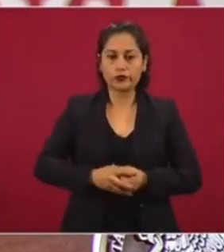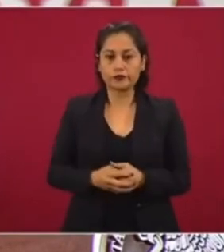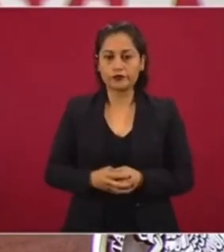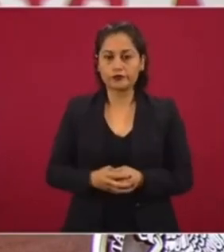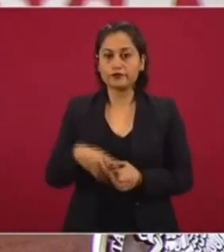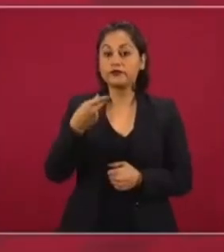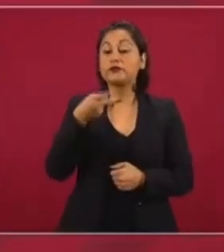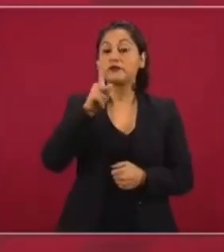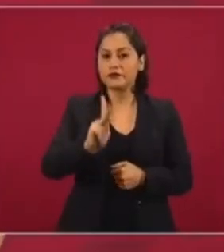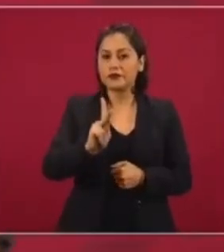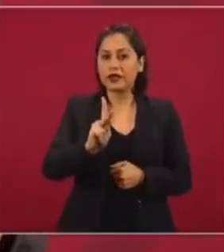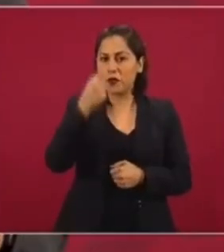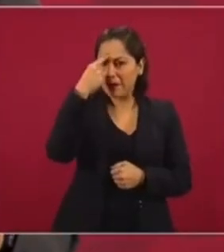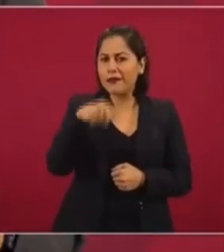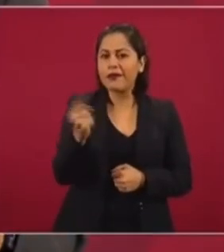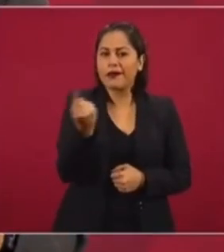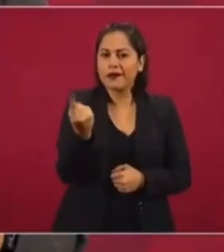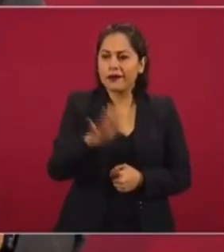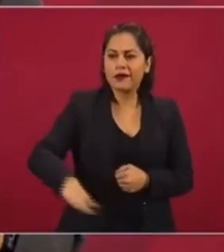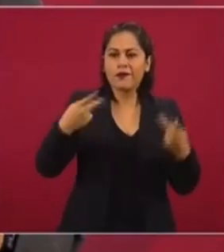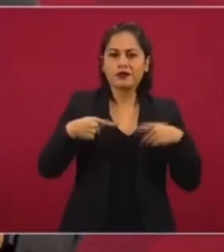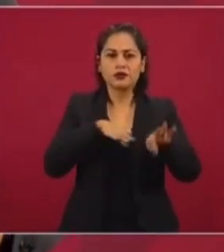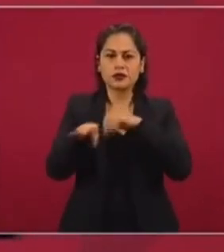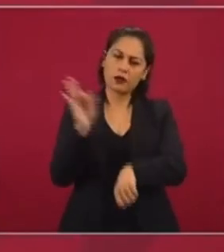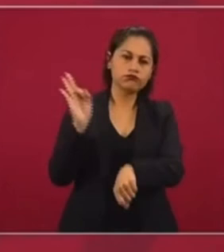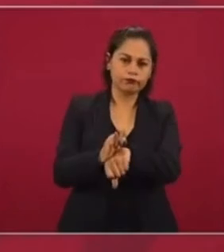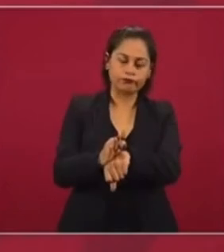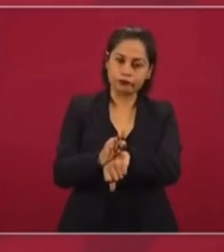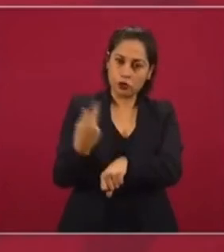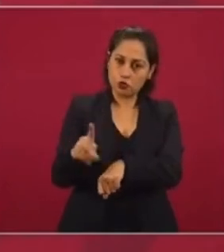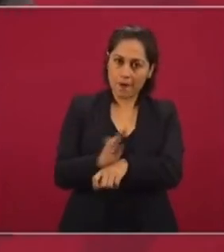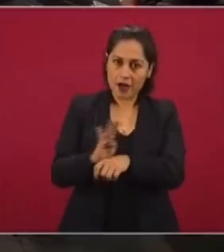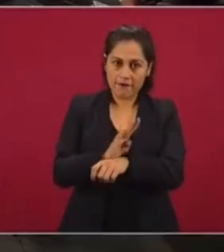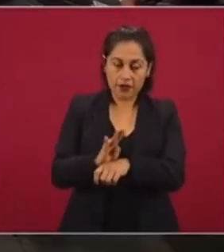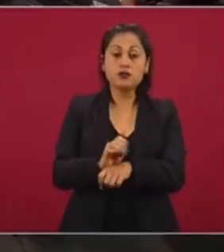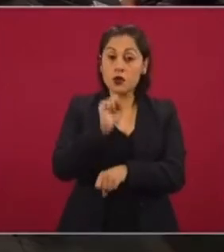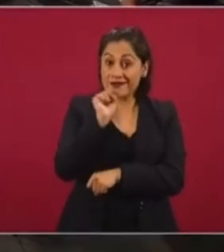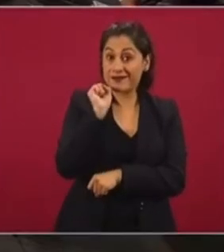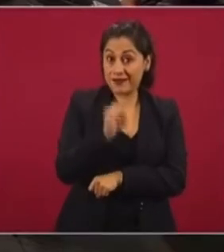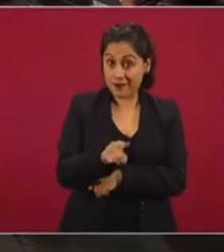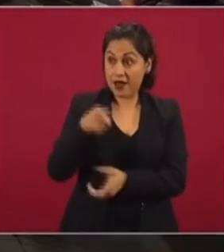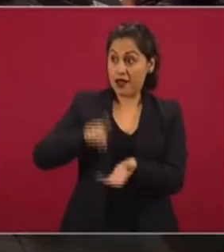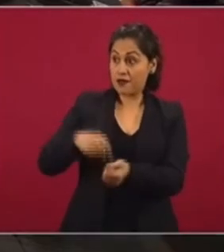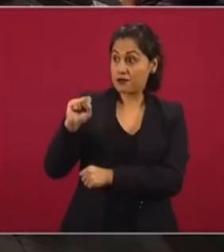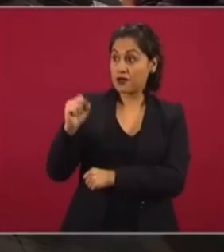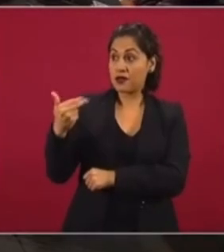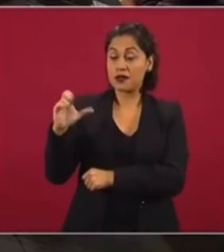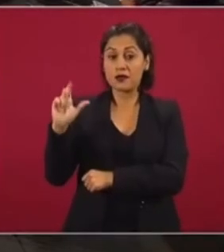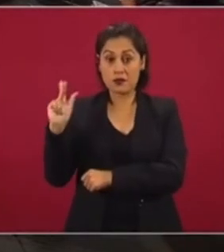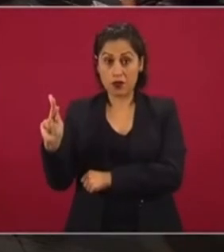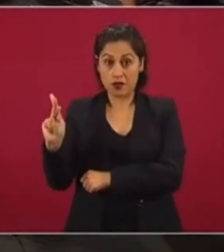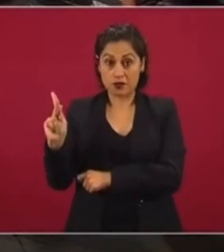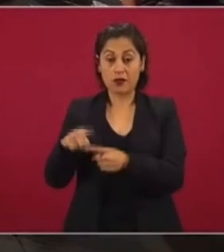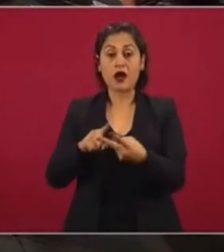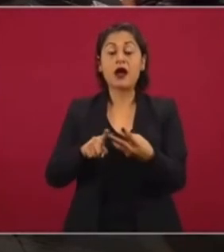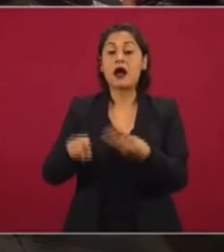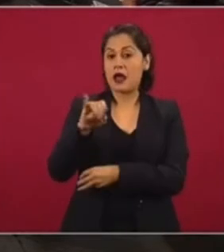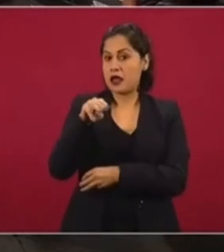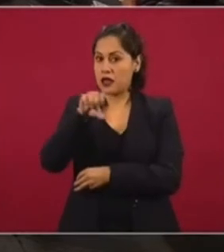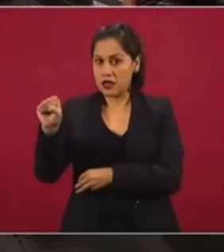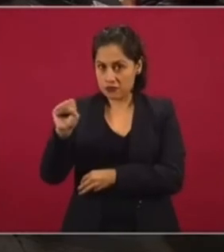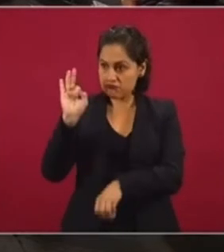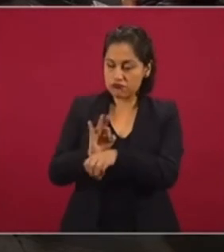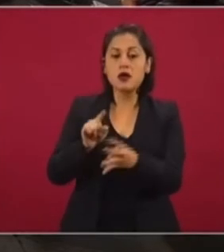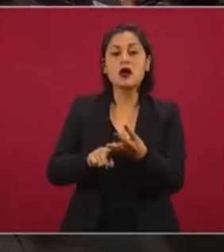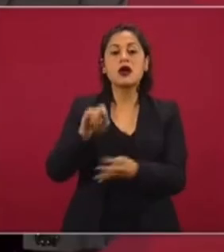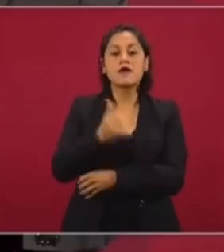Pero es el beneficio de los trabajadores. Y además, también, en beneficio de la hacienda pública, y del Seguro Social, y del Infonavit.